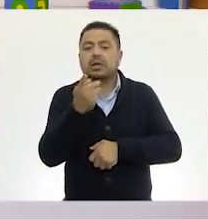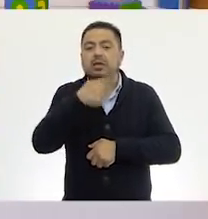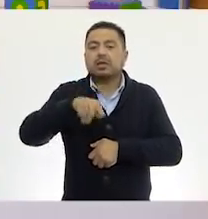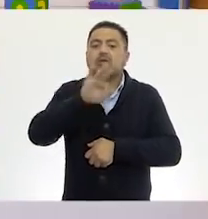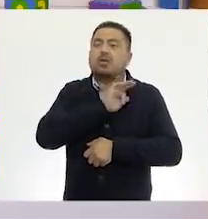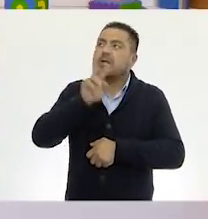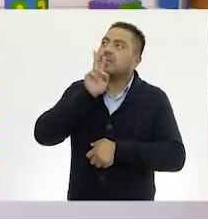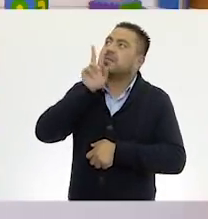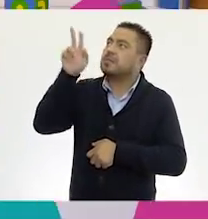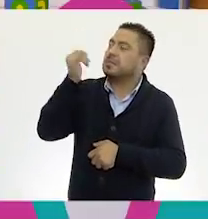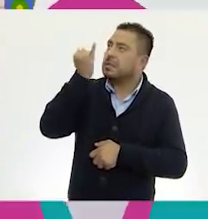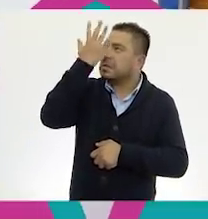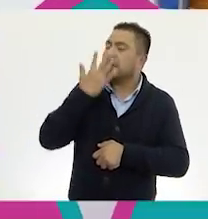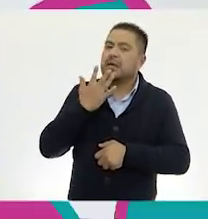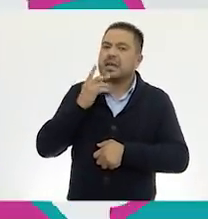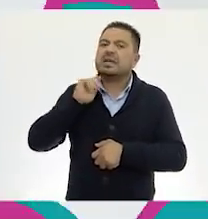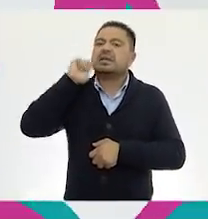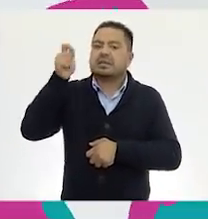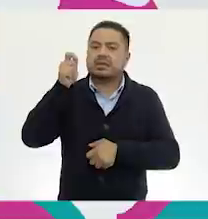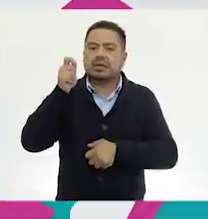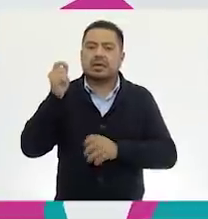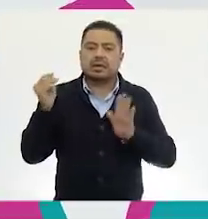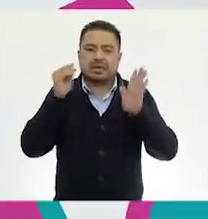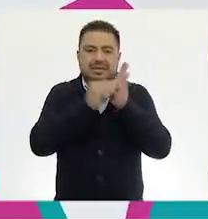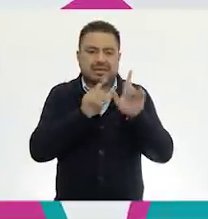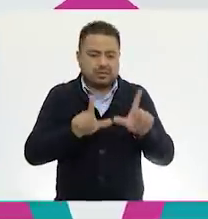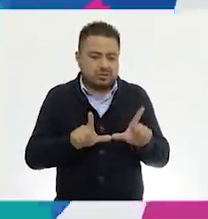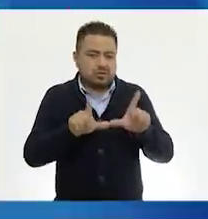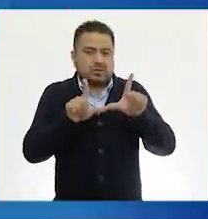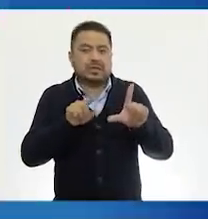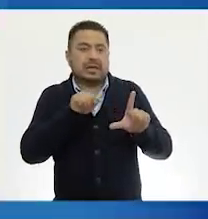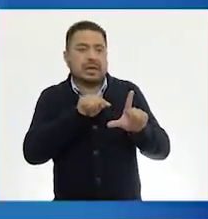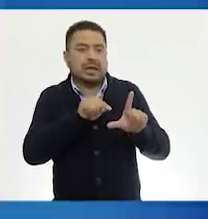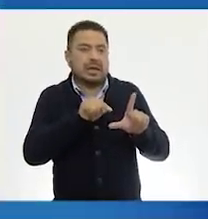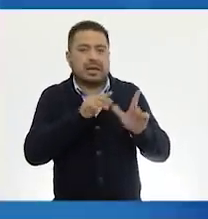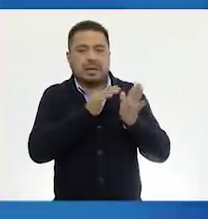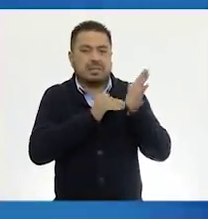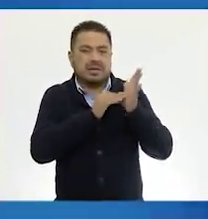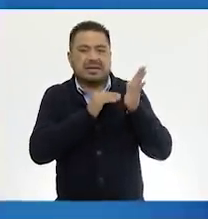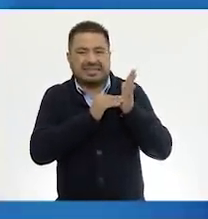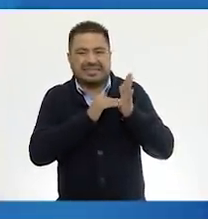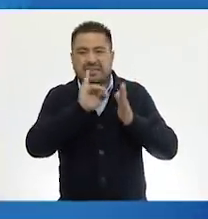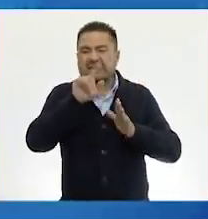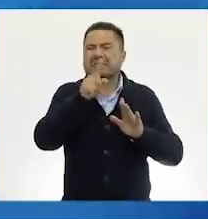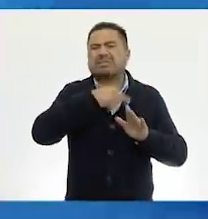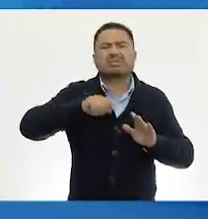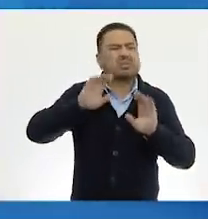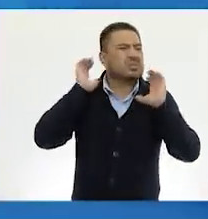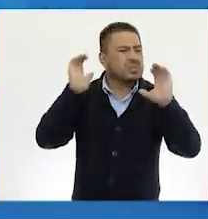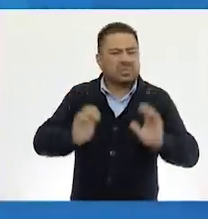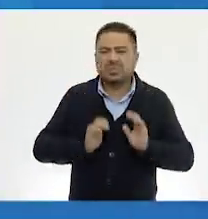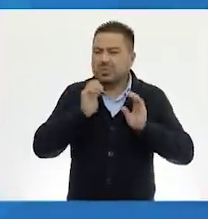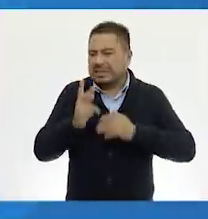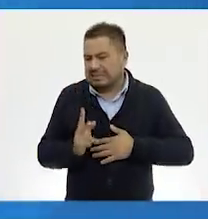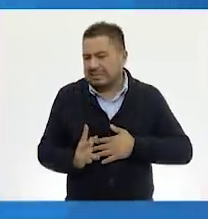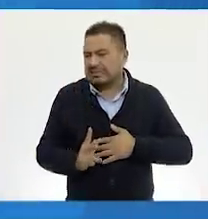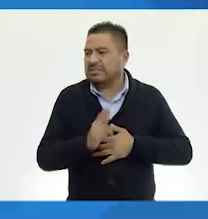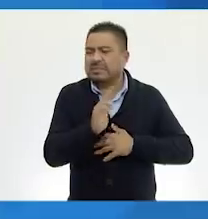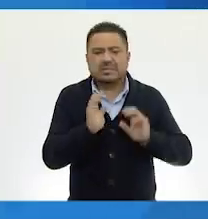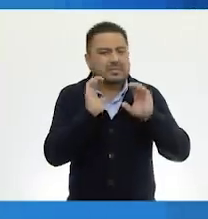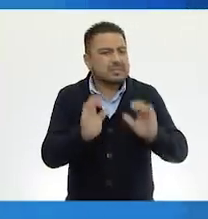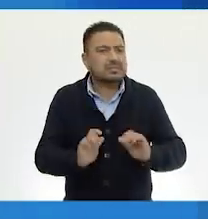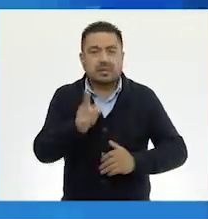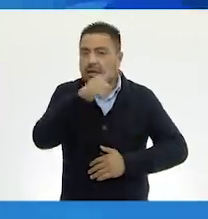podemos ver ahí en nuestra pantalla, que son esas tarjetitas. Ciento ochenta y tres. Muy Con mucho cuidado, por favor, recorten, niñas y niños.